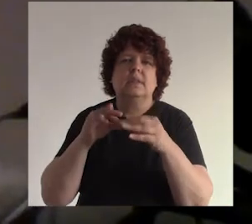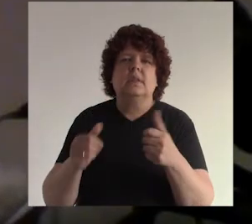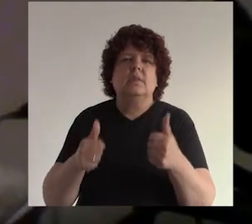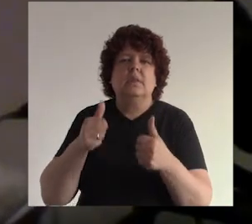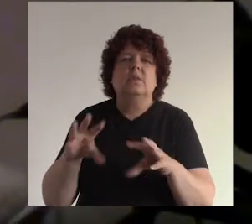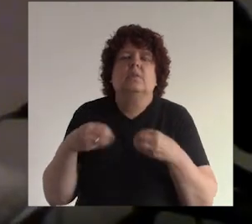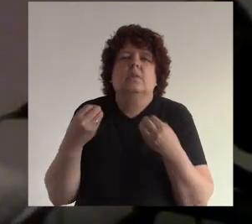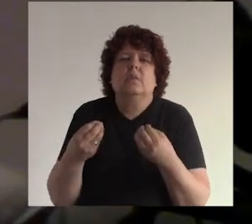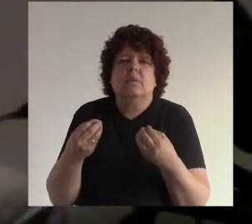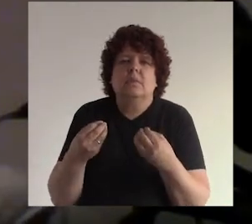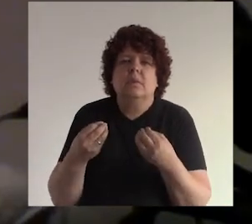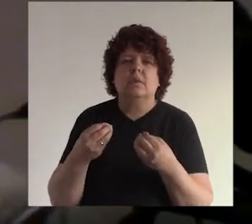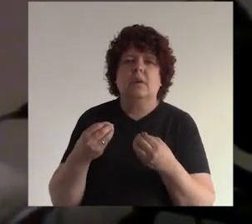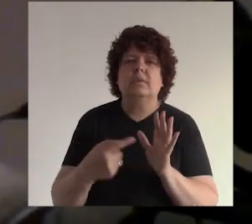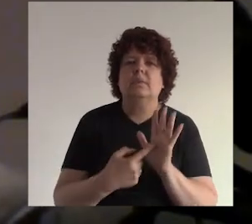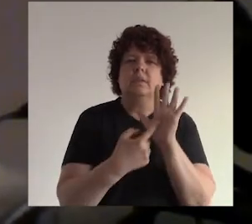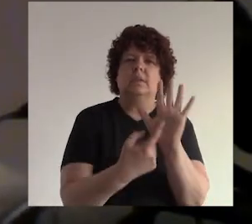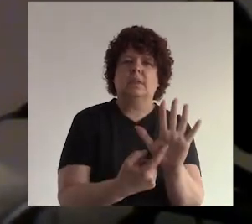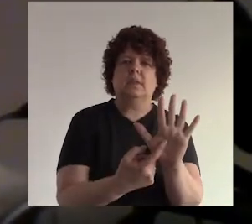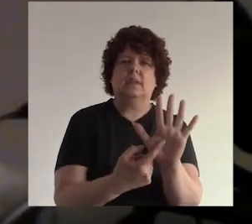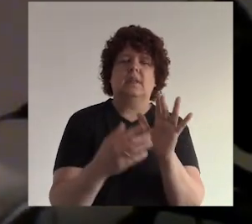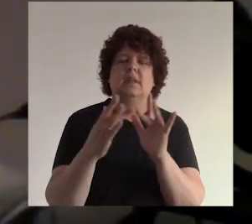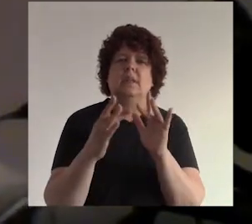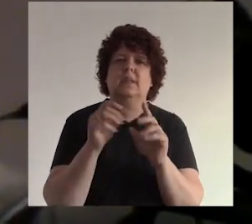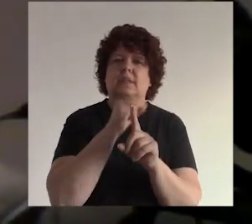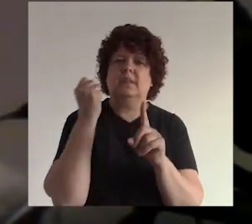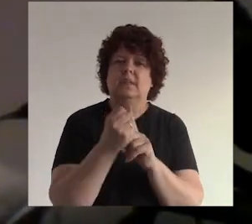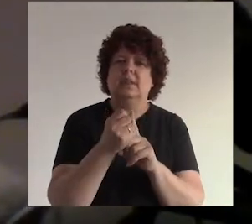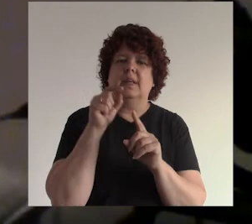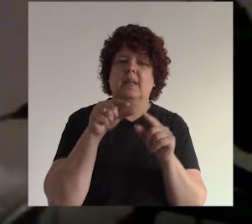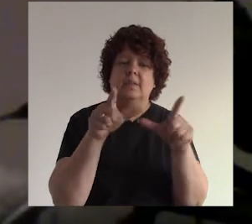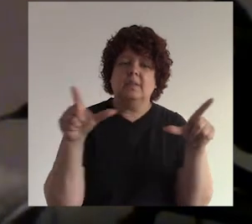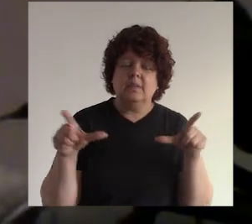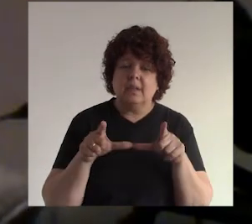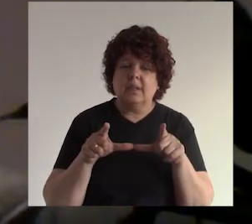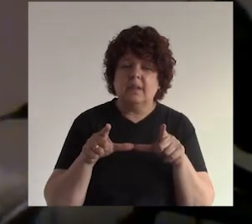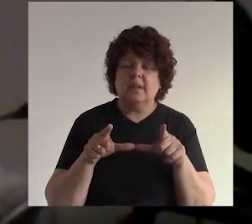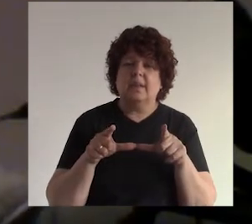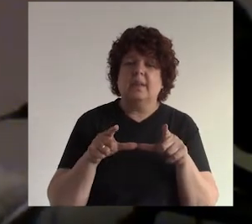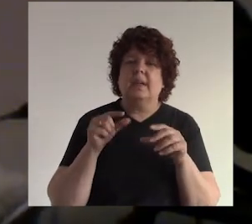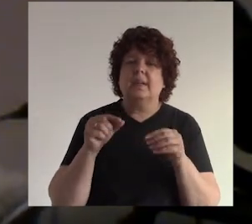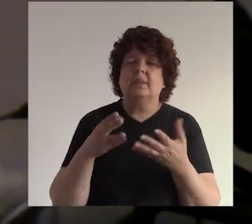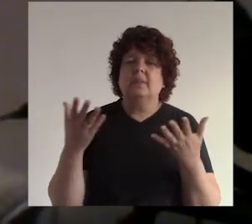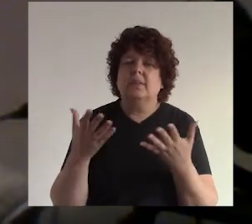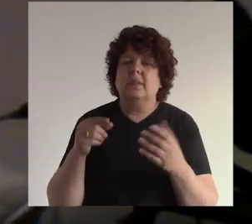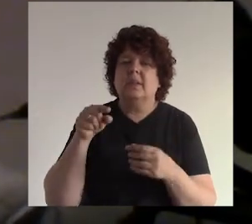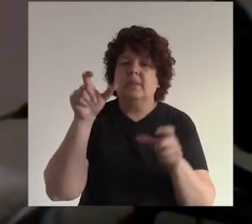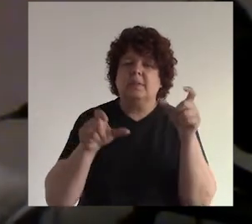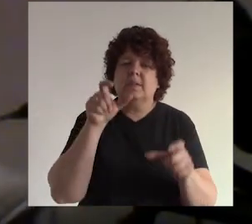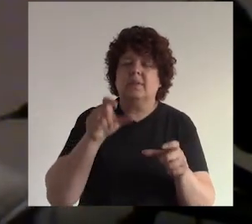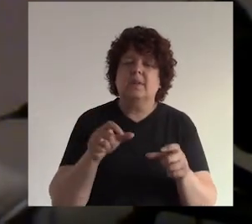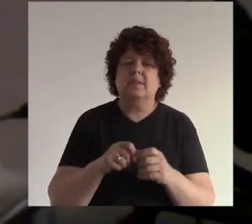que es cómo nos vamos a presentar en la red social entendamos que ese espacio es un espacio donde las